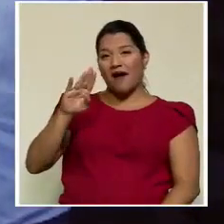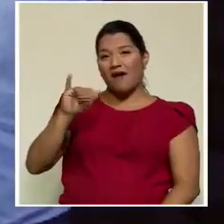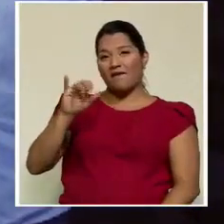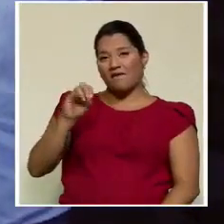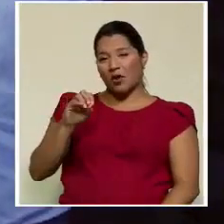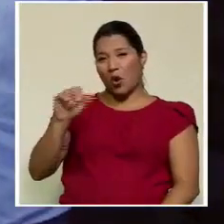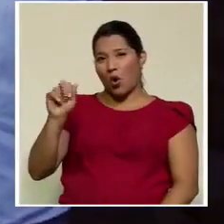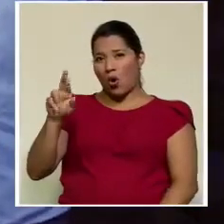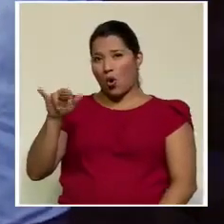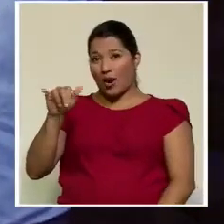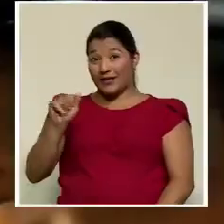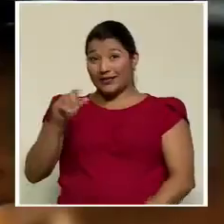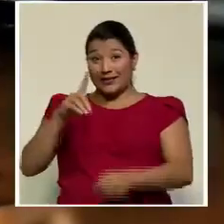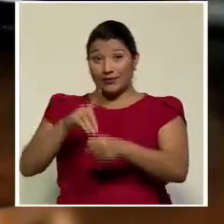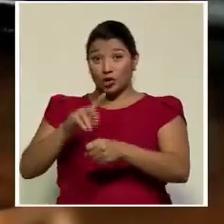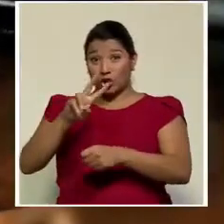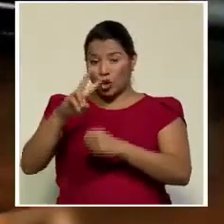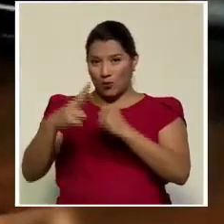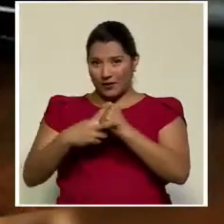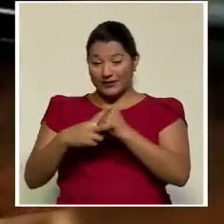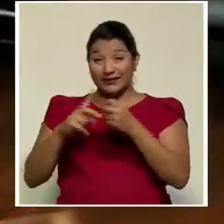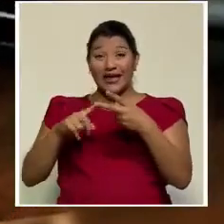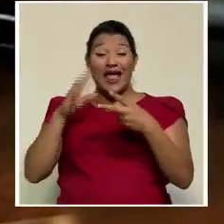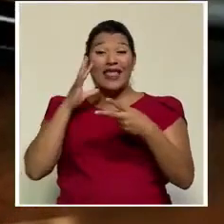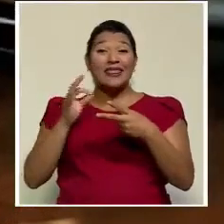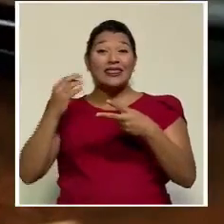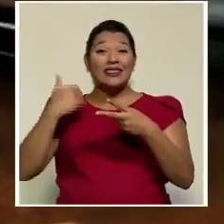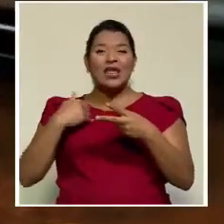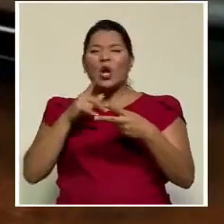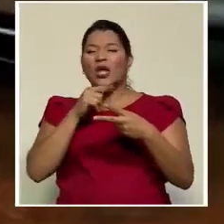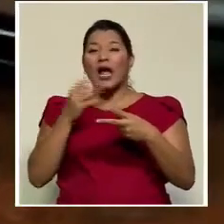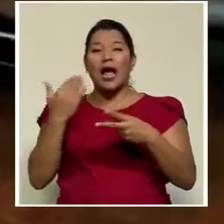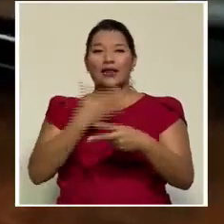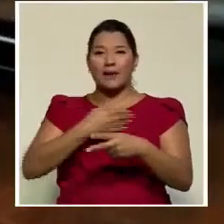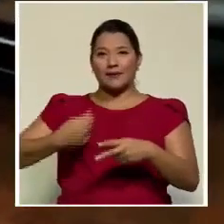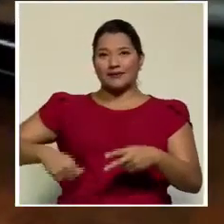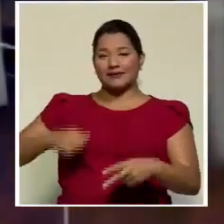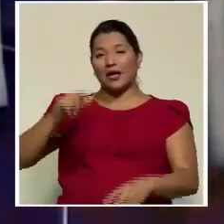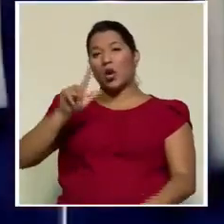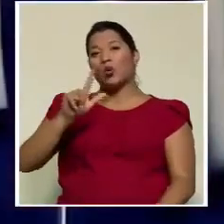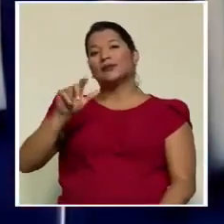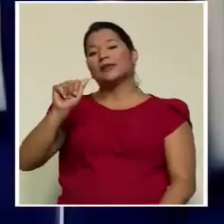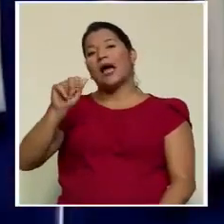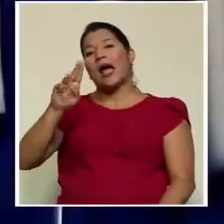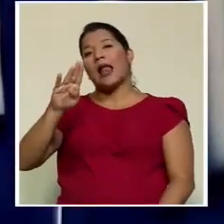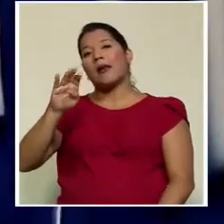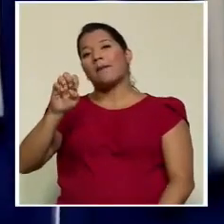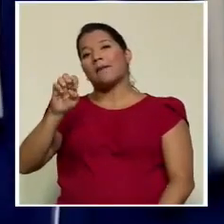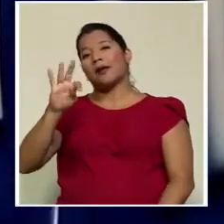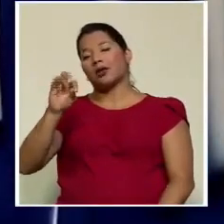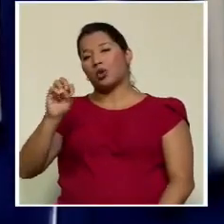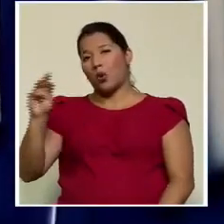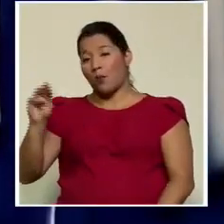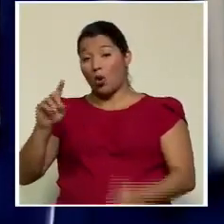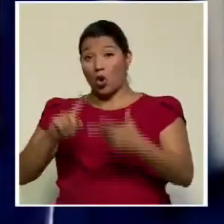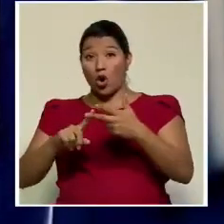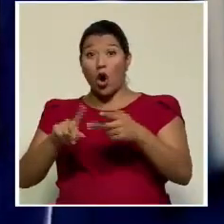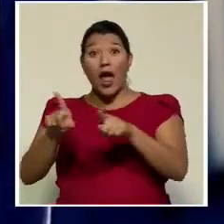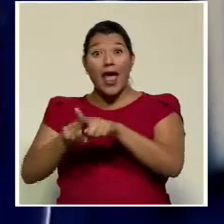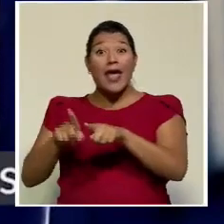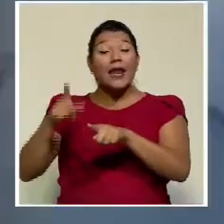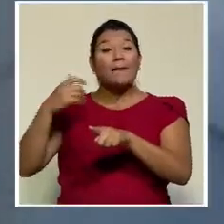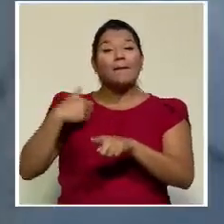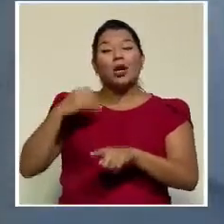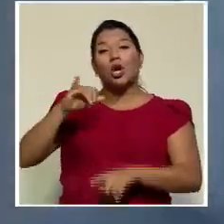fue diputado en dos periodos. Su tío fue el expresidente Luis Alberto Monge y su hermano, Johnny, fue candidato